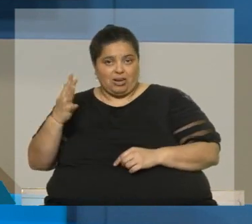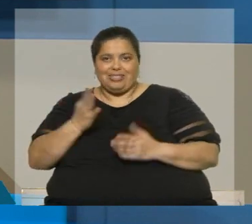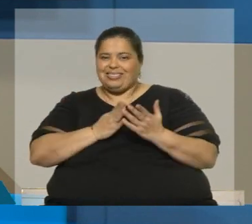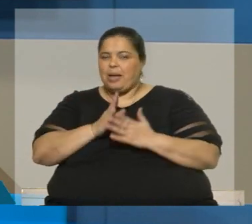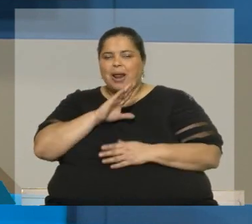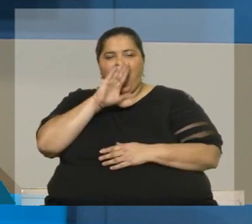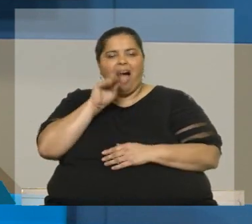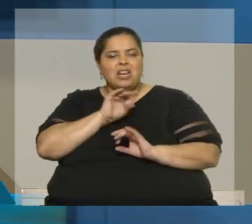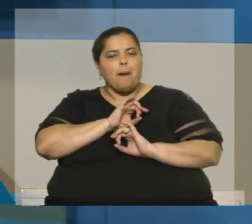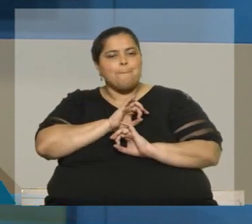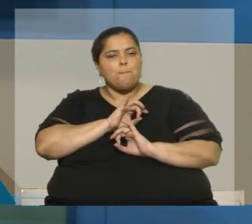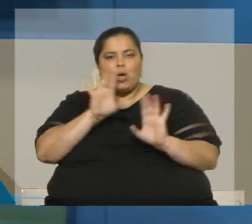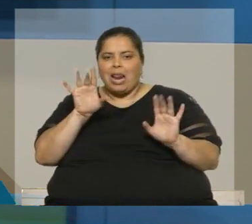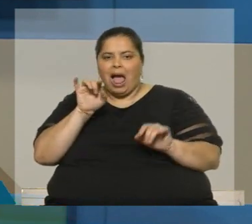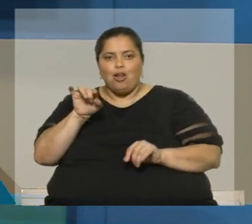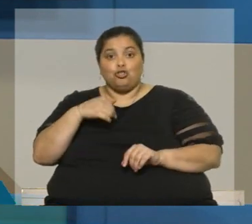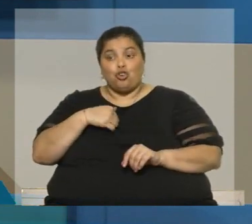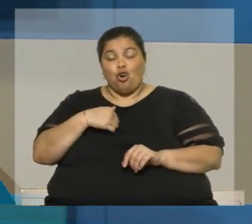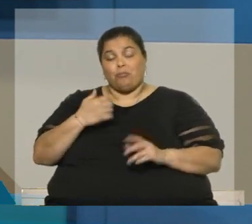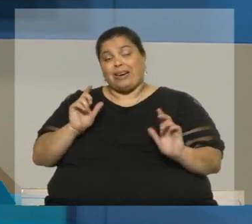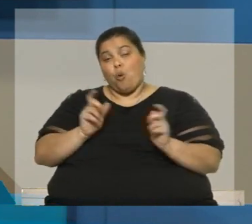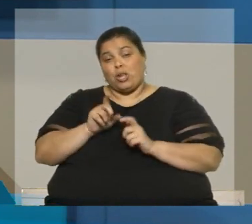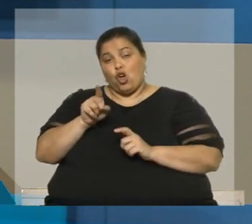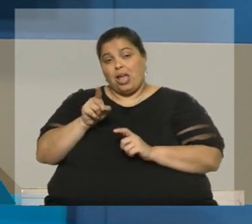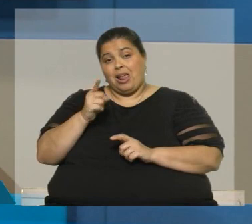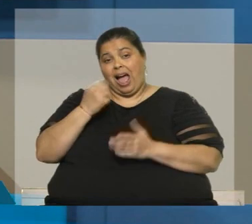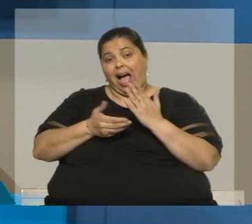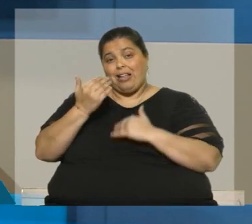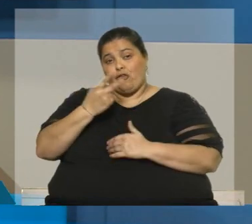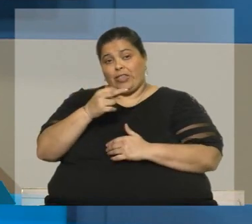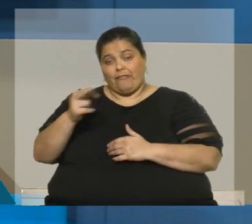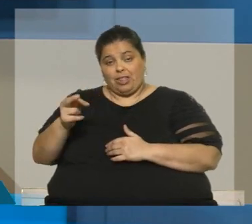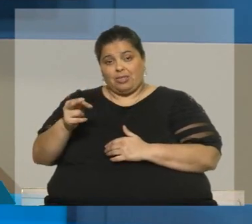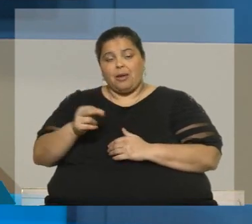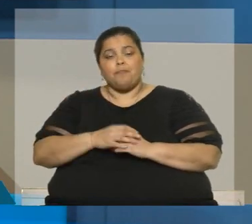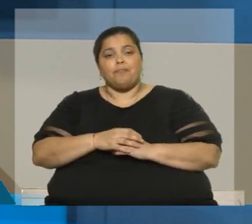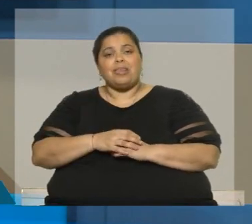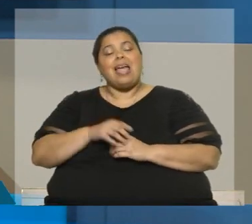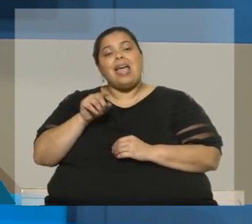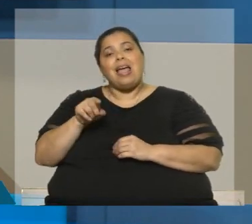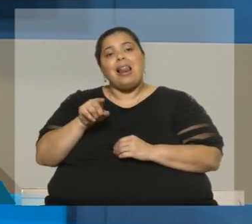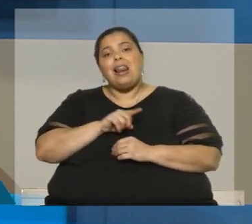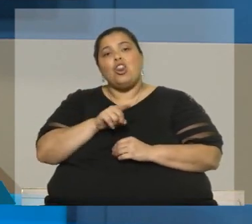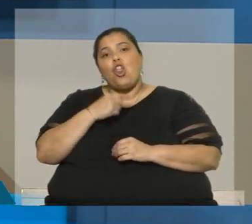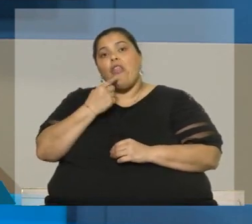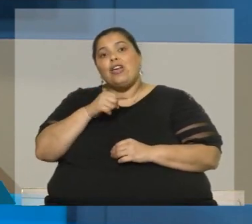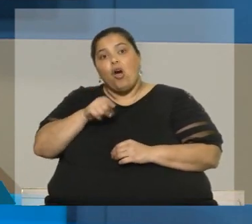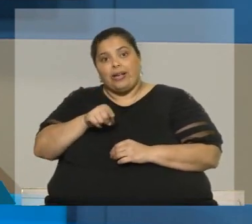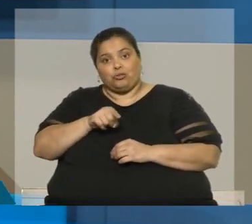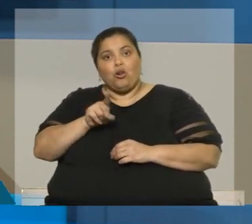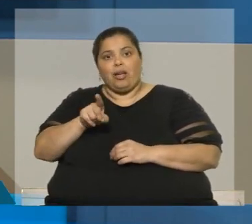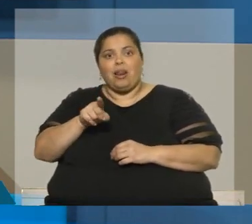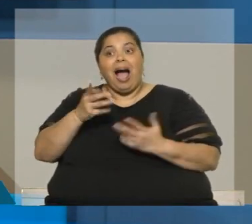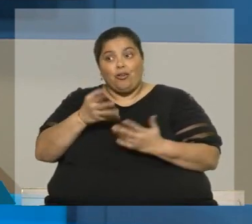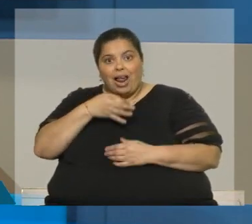Yo desde lo que conozco y me reuní con él en año 2020 y no dijo estas palabras. Es decir, si las dice ahora es porque cree que es una oportunidad.